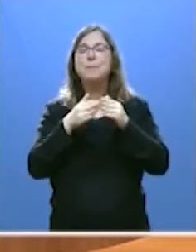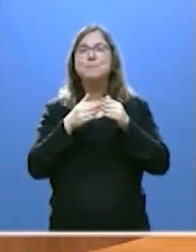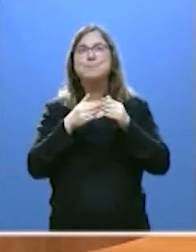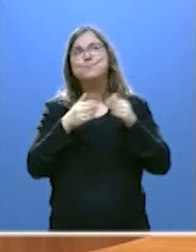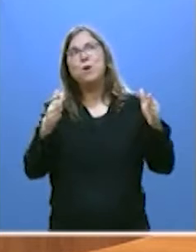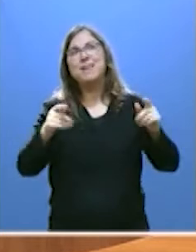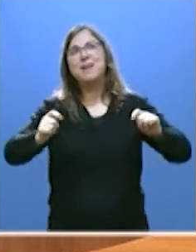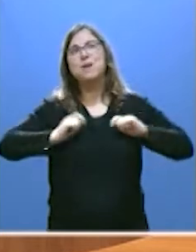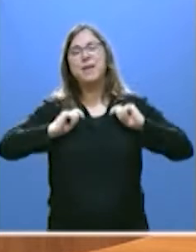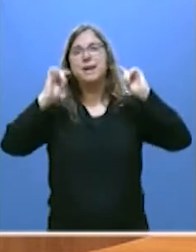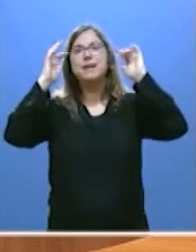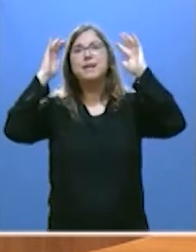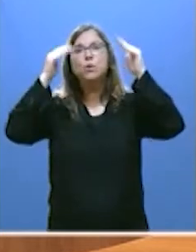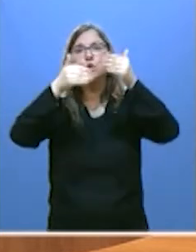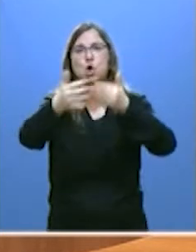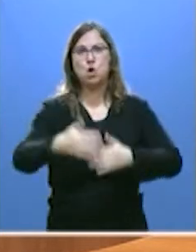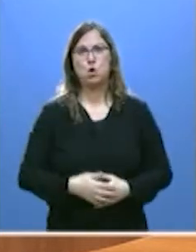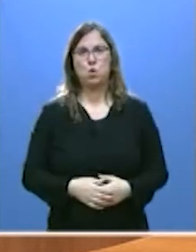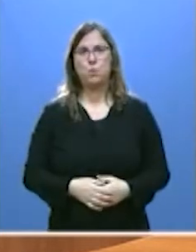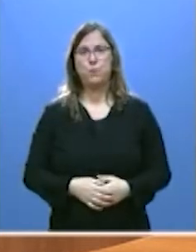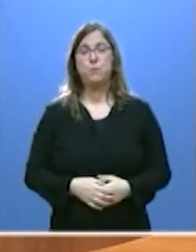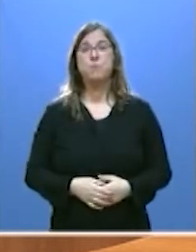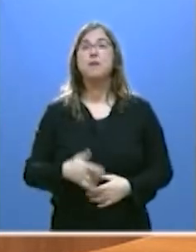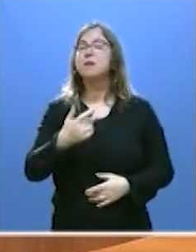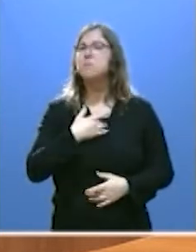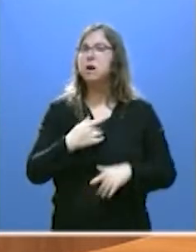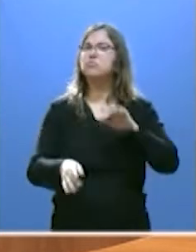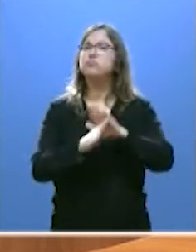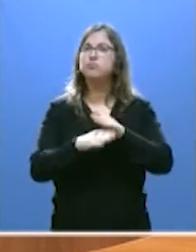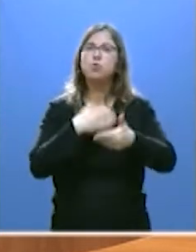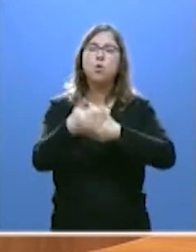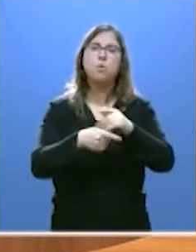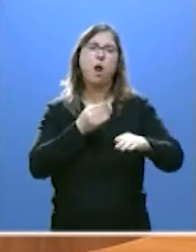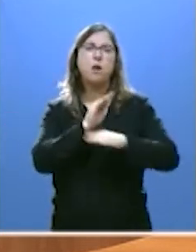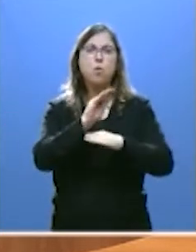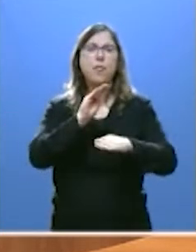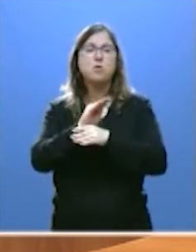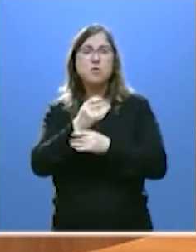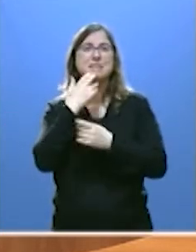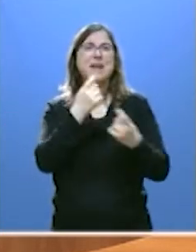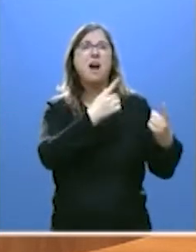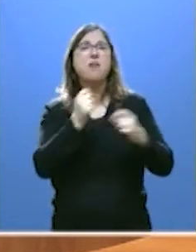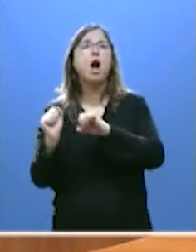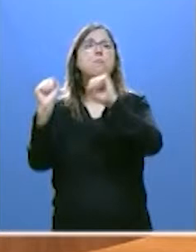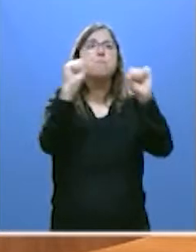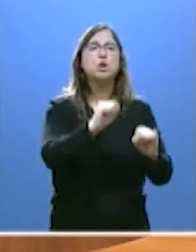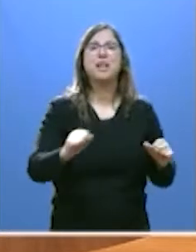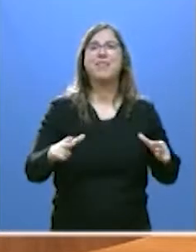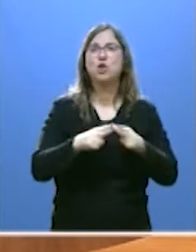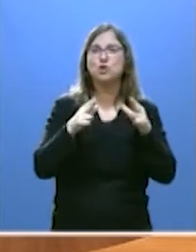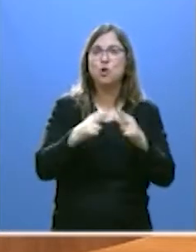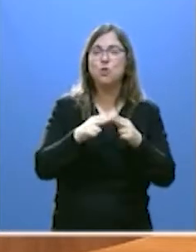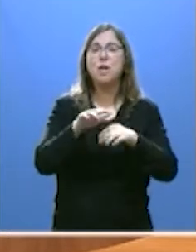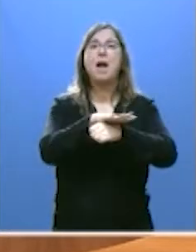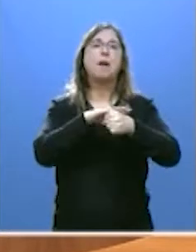esperanza. y, por supuesto, vamos a seguir desplegando nuestro elenco de ayudas a quienes necesitan protección social en el